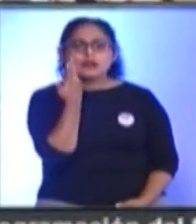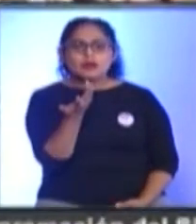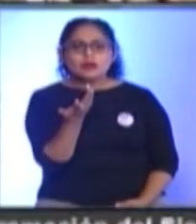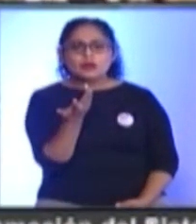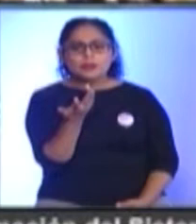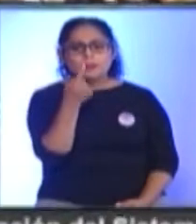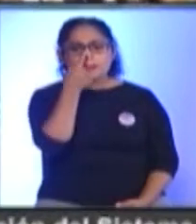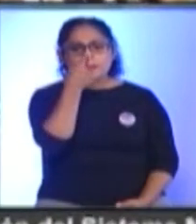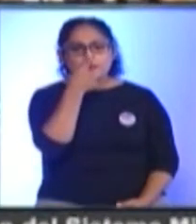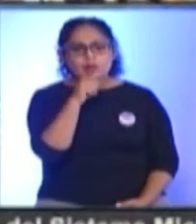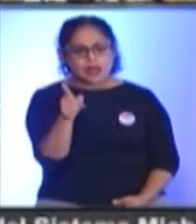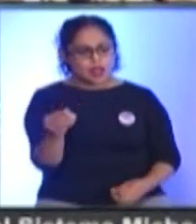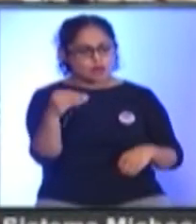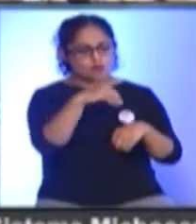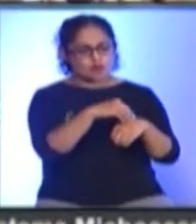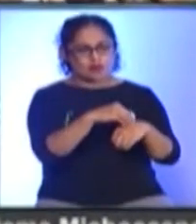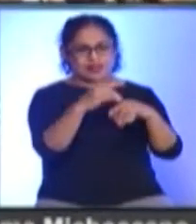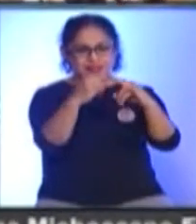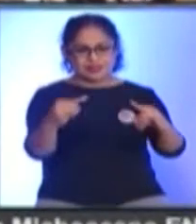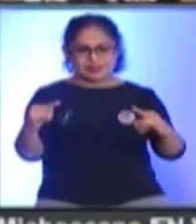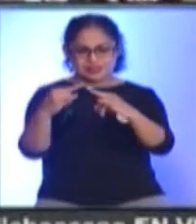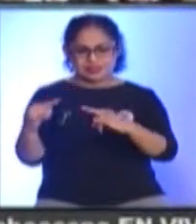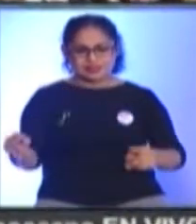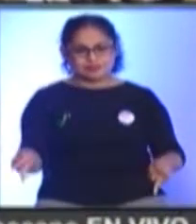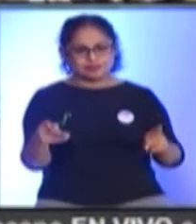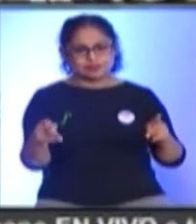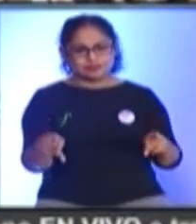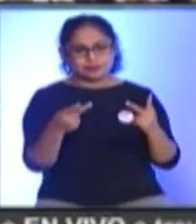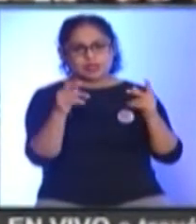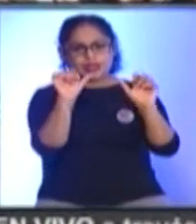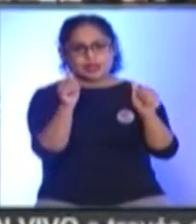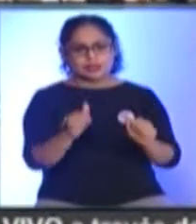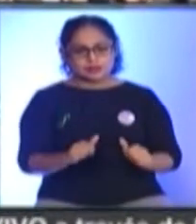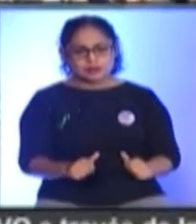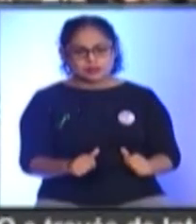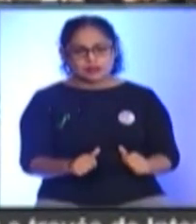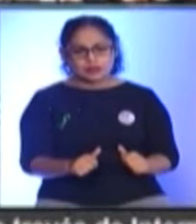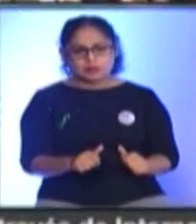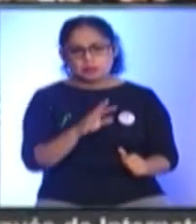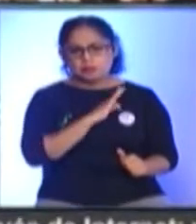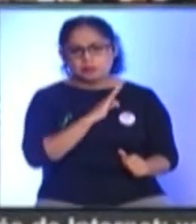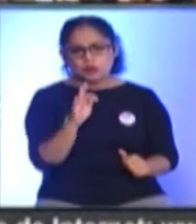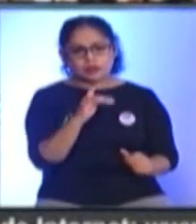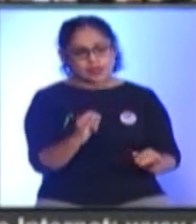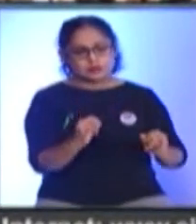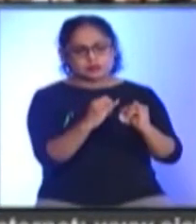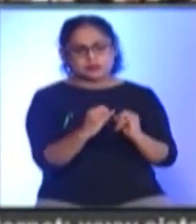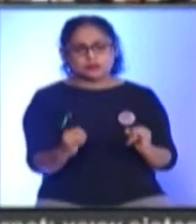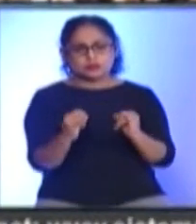Volver A instalar El Tiengis Artesanal Concurso De los Altares También Por parte De algunas Instituciones